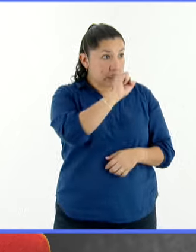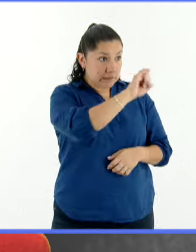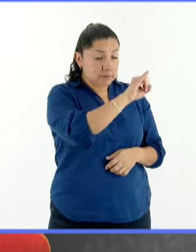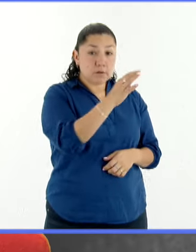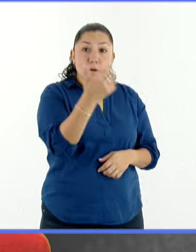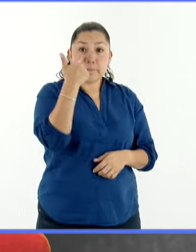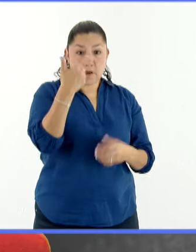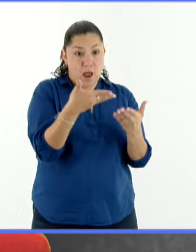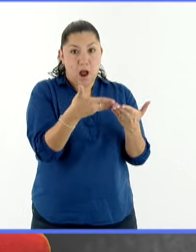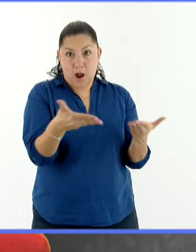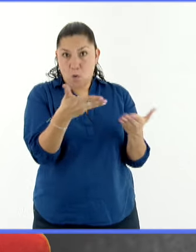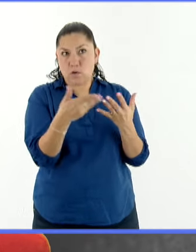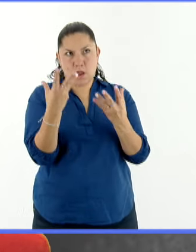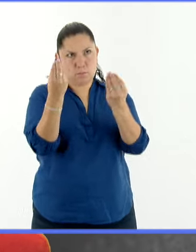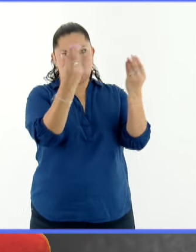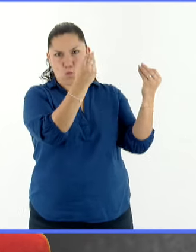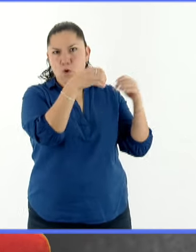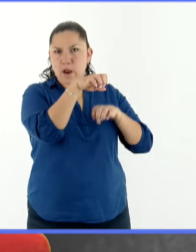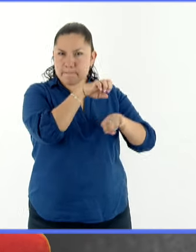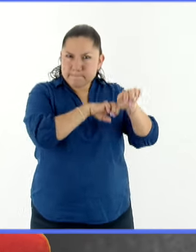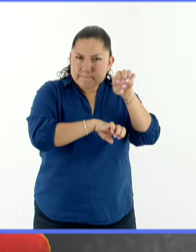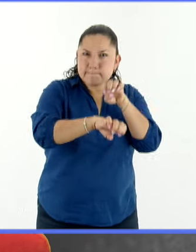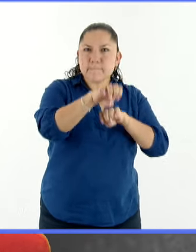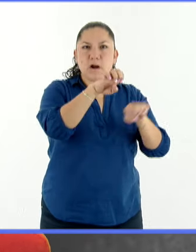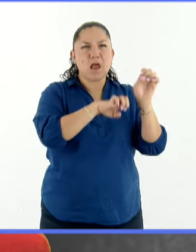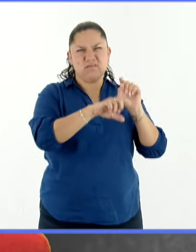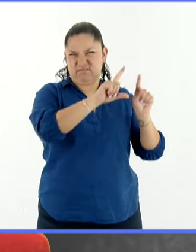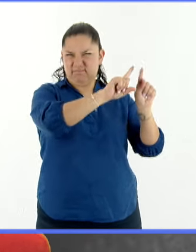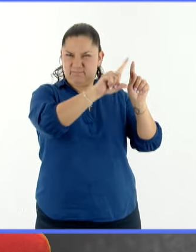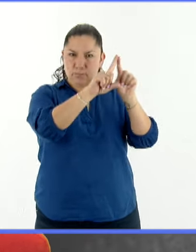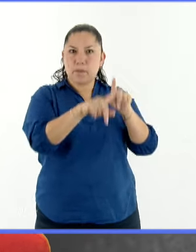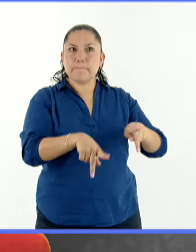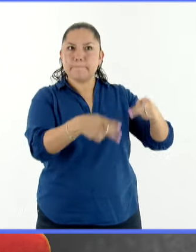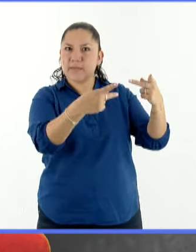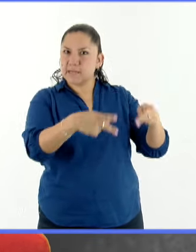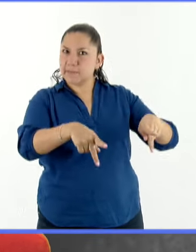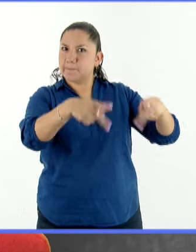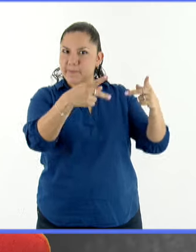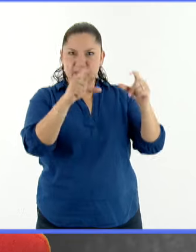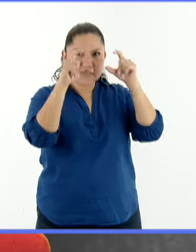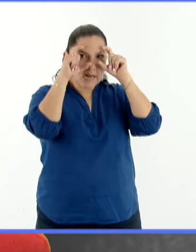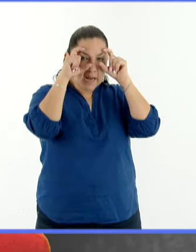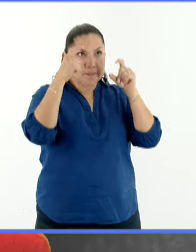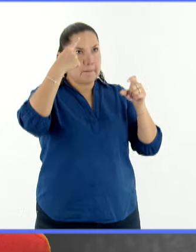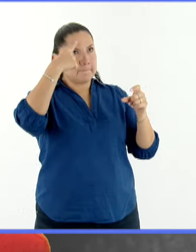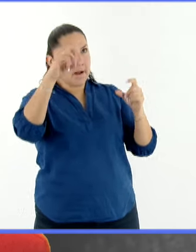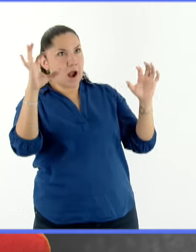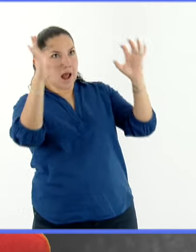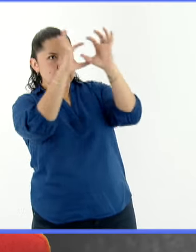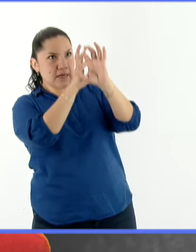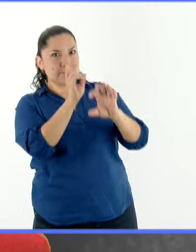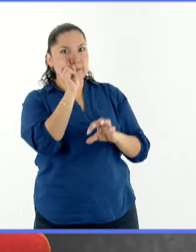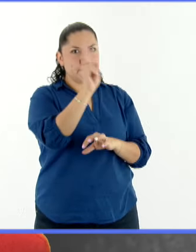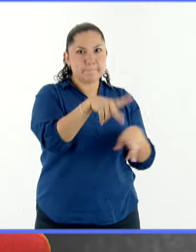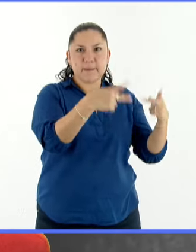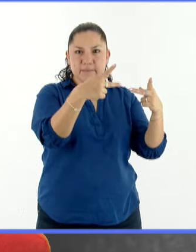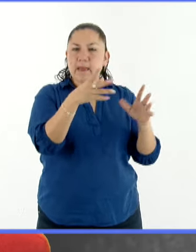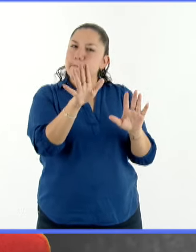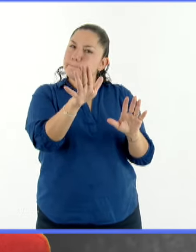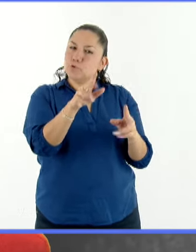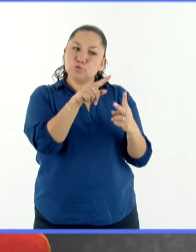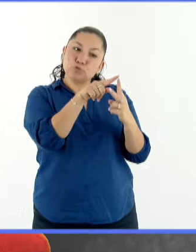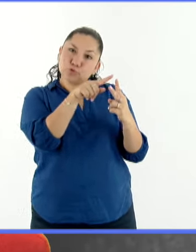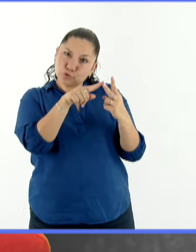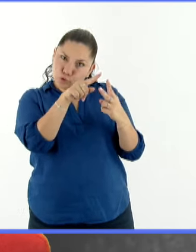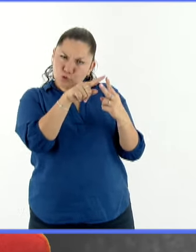o aún particulares están vendiendo este tipo de lentes. En realidad son dos tipos de lentes los que uno